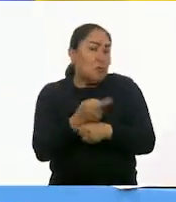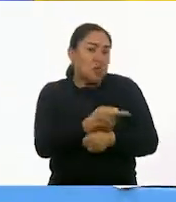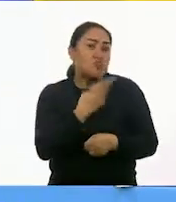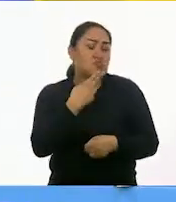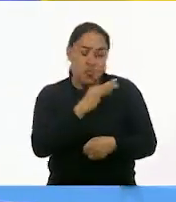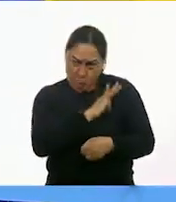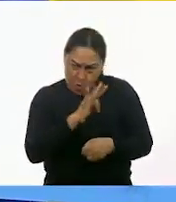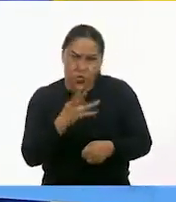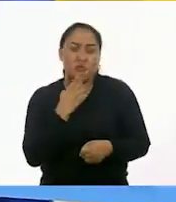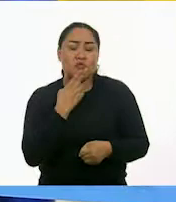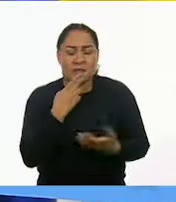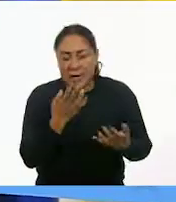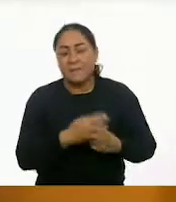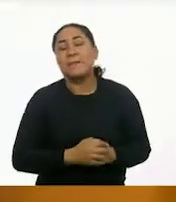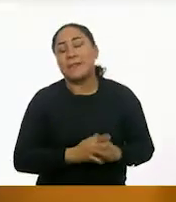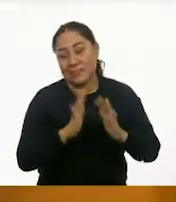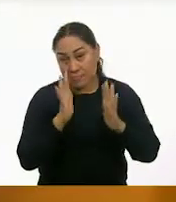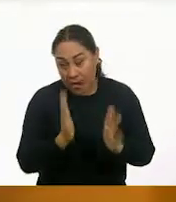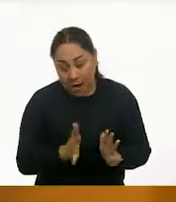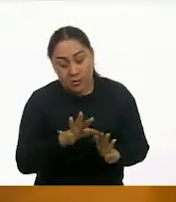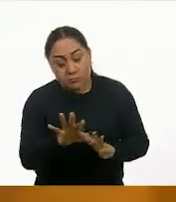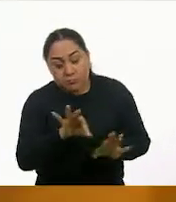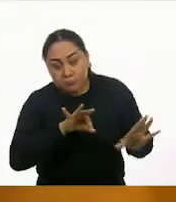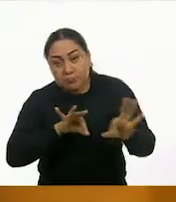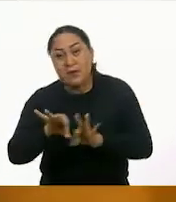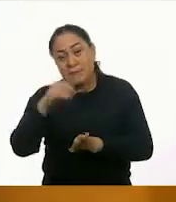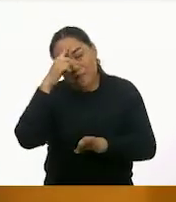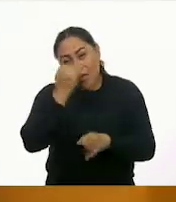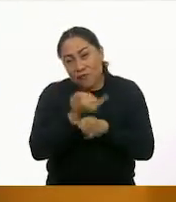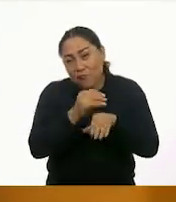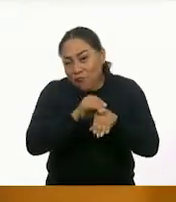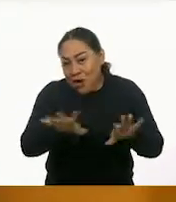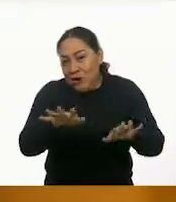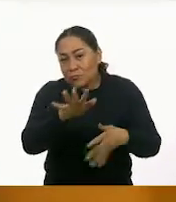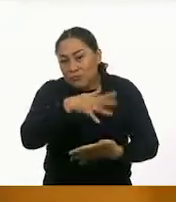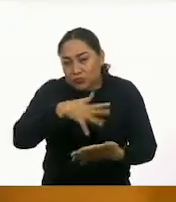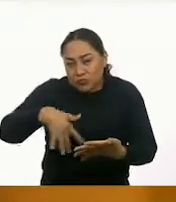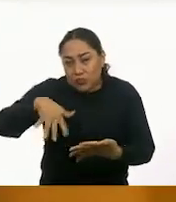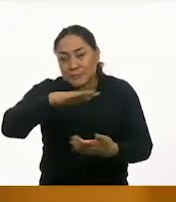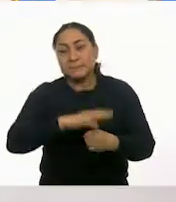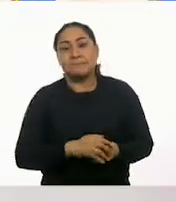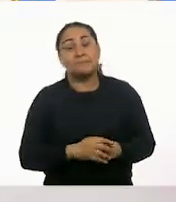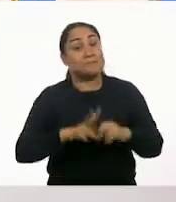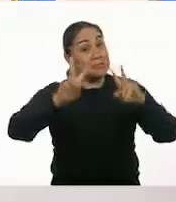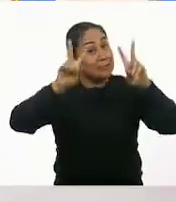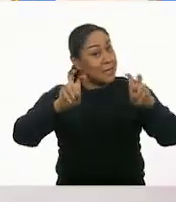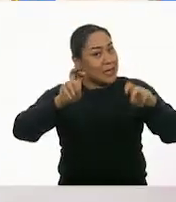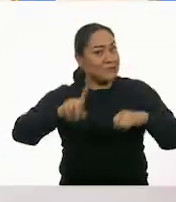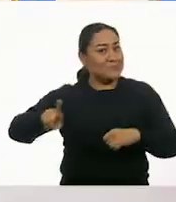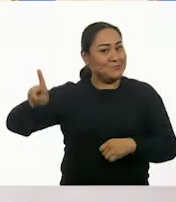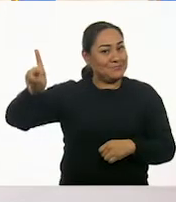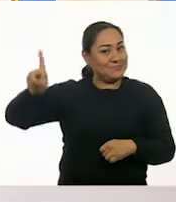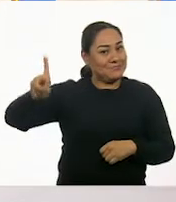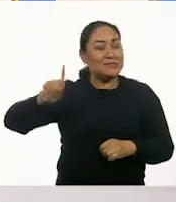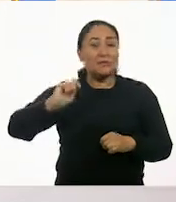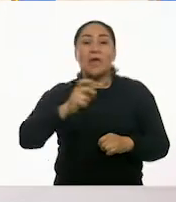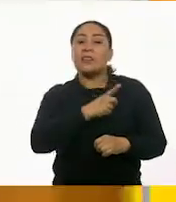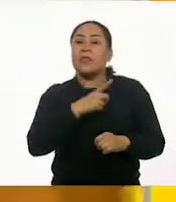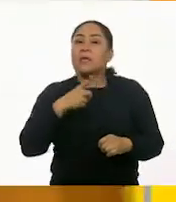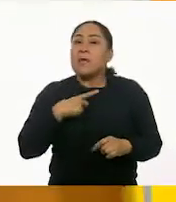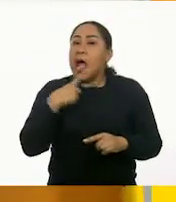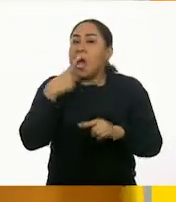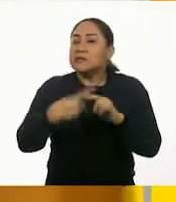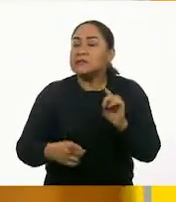útil este. Entonces, ya tenemos donde buscar información, ¿cierto? Así Pero tenemos un tema. ¿Cómo prevenir enfermedades durante el